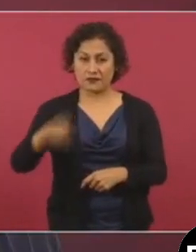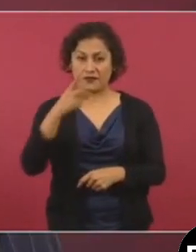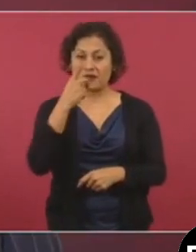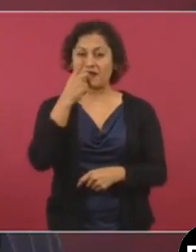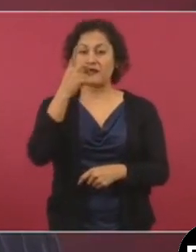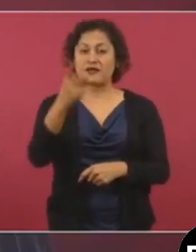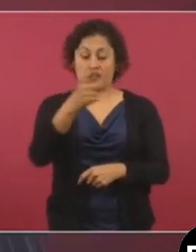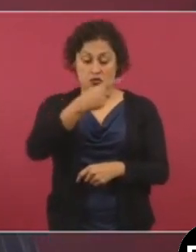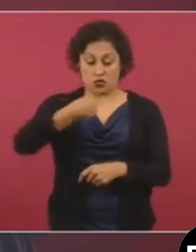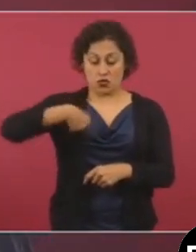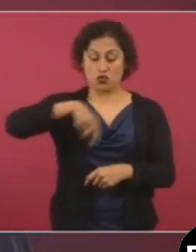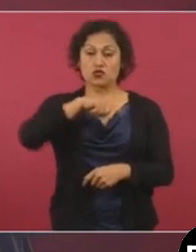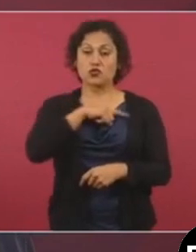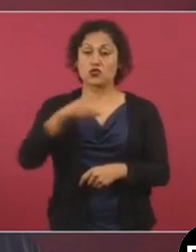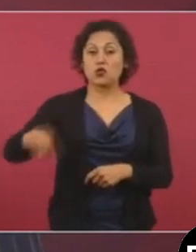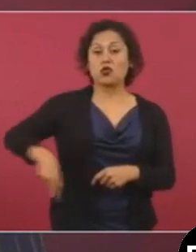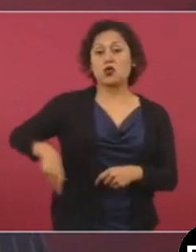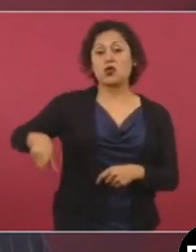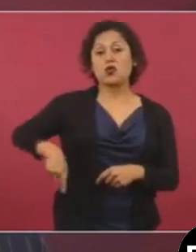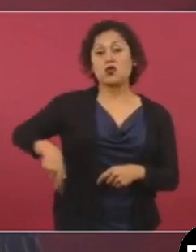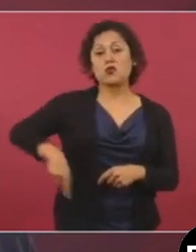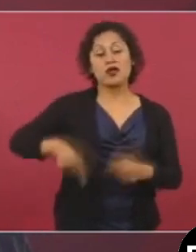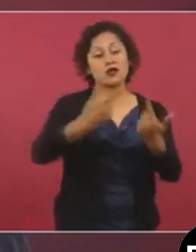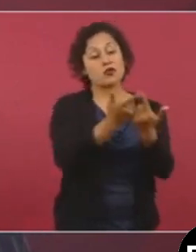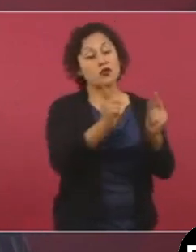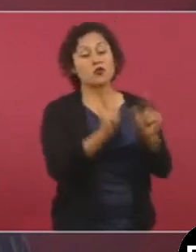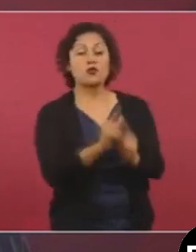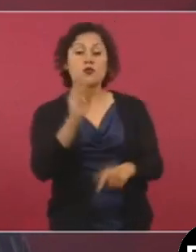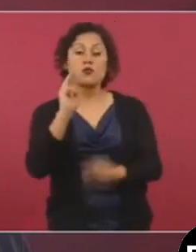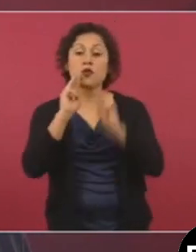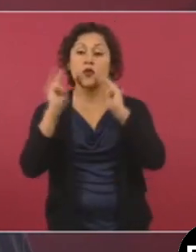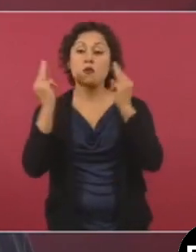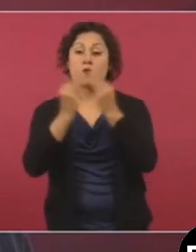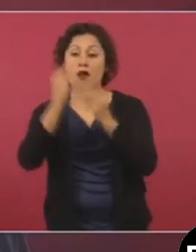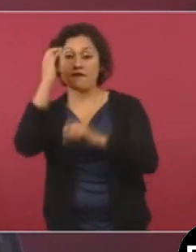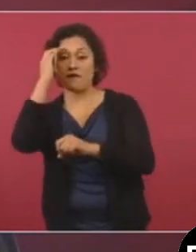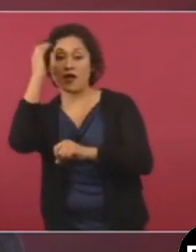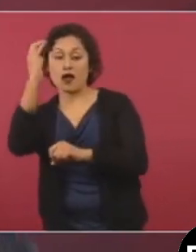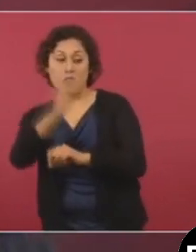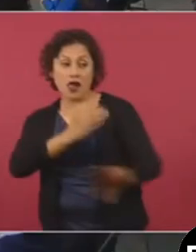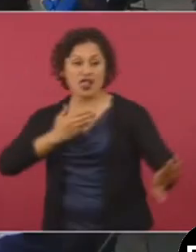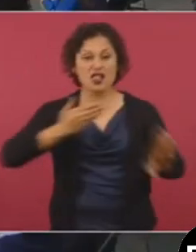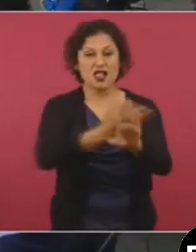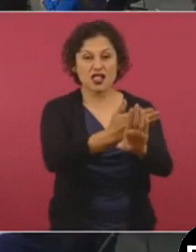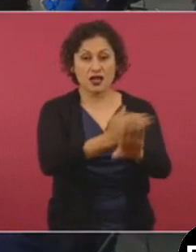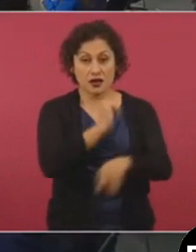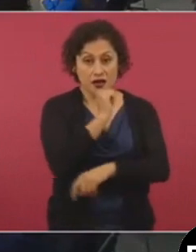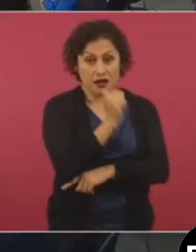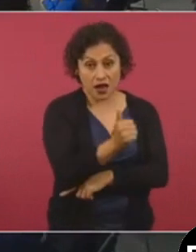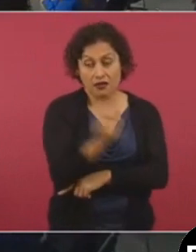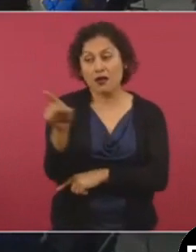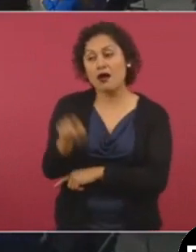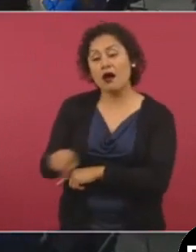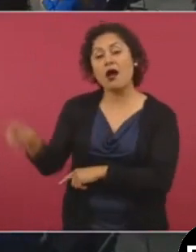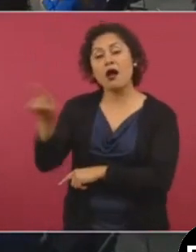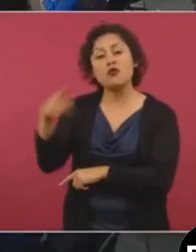delincuencia en México, ellos van a promover una iniciativa en el